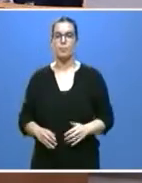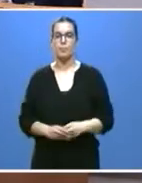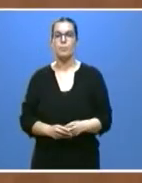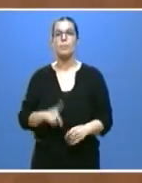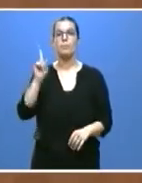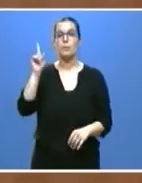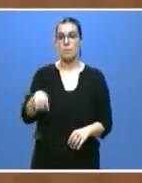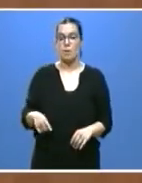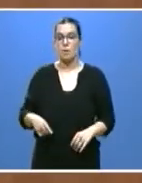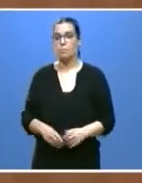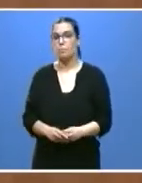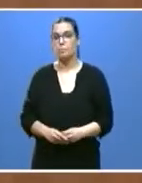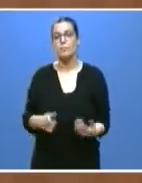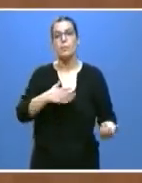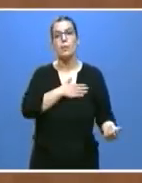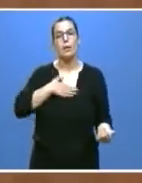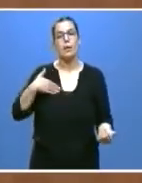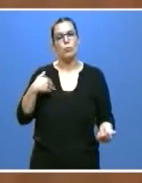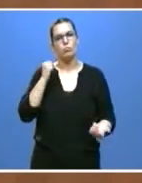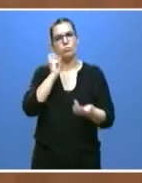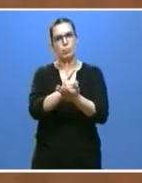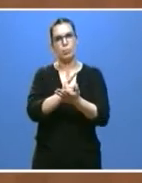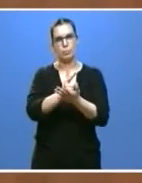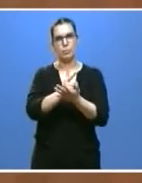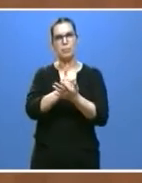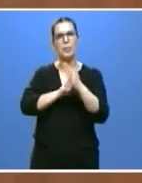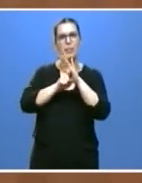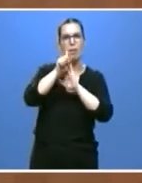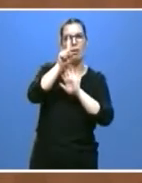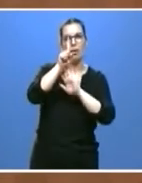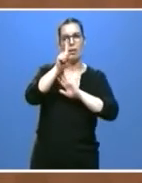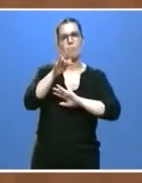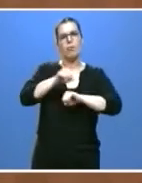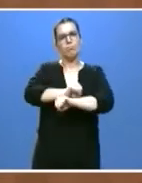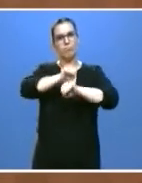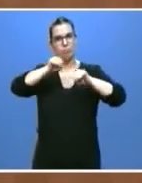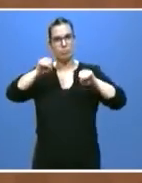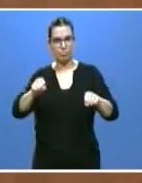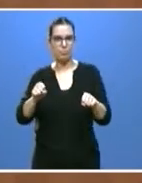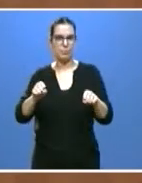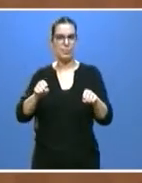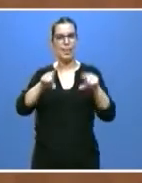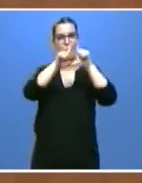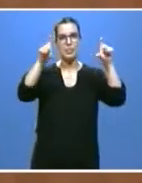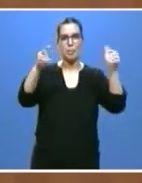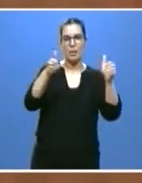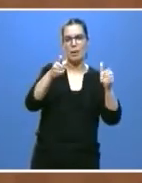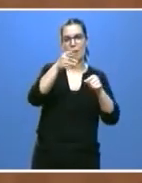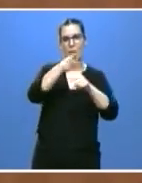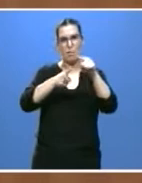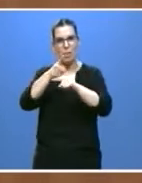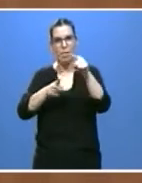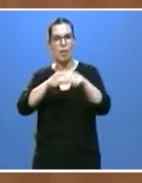También queremos seguir apostando por el crecimiento y la consolidación de nuestras pymes y autónomos,